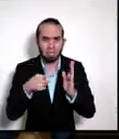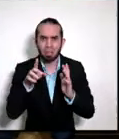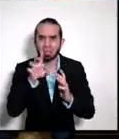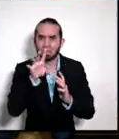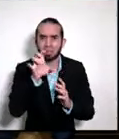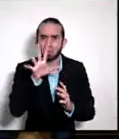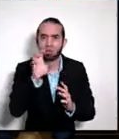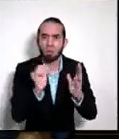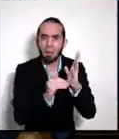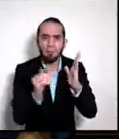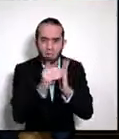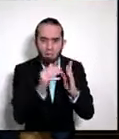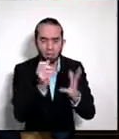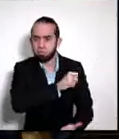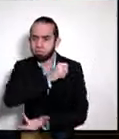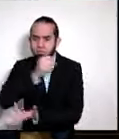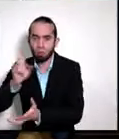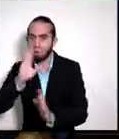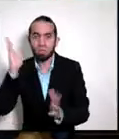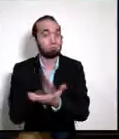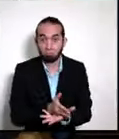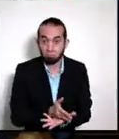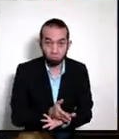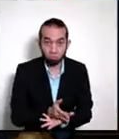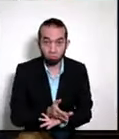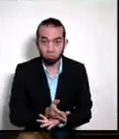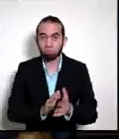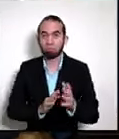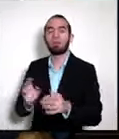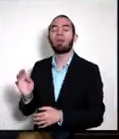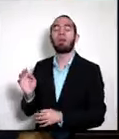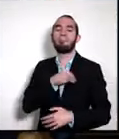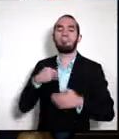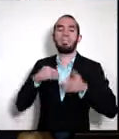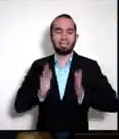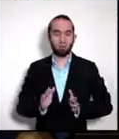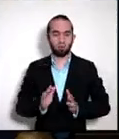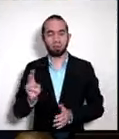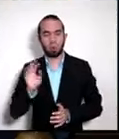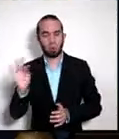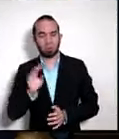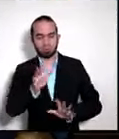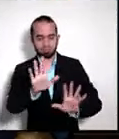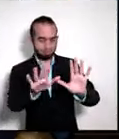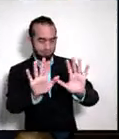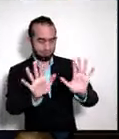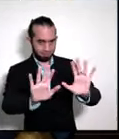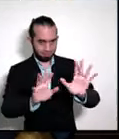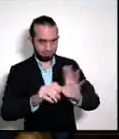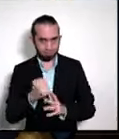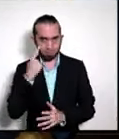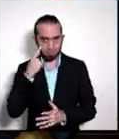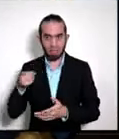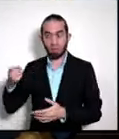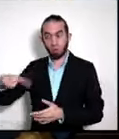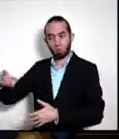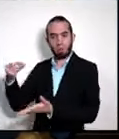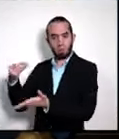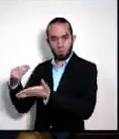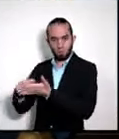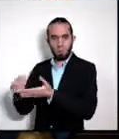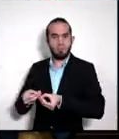ya no? No vamos a ver Sinde se financia tanto por recursos fondos públicos